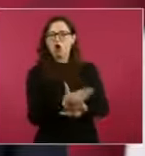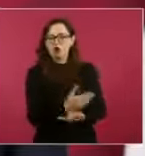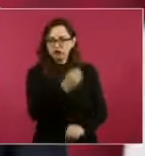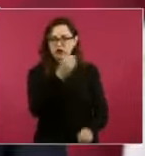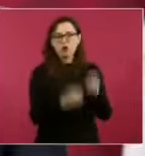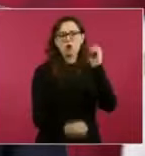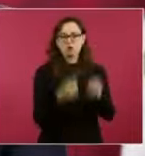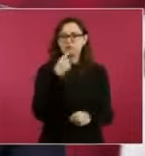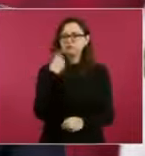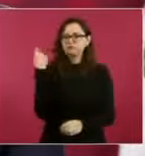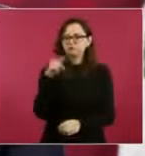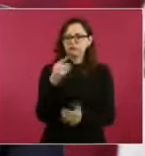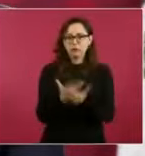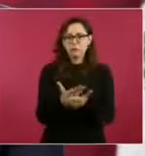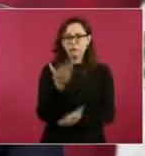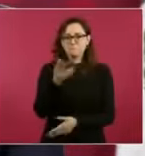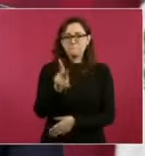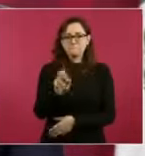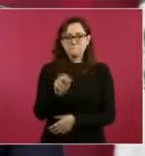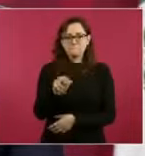¿Esto no es debido proceso?